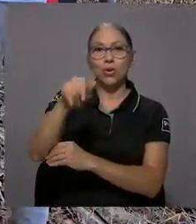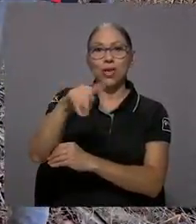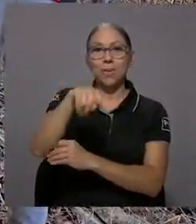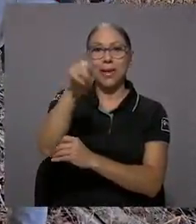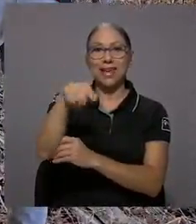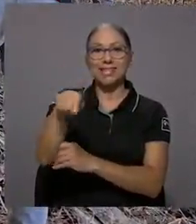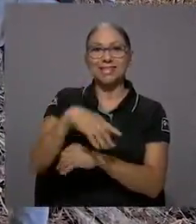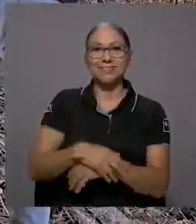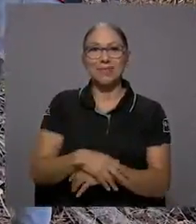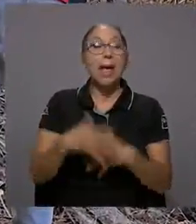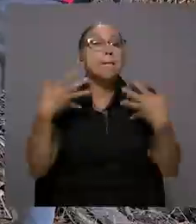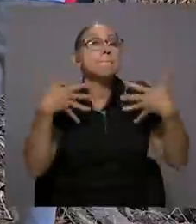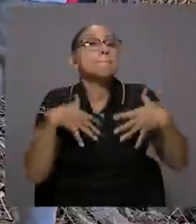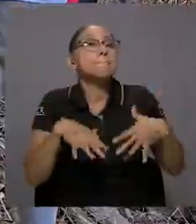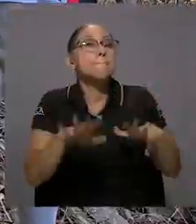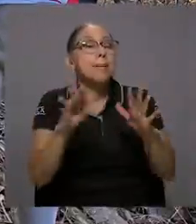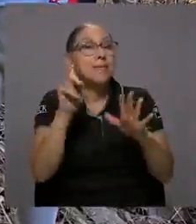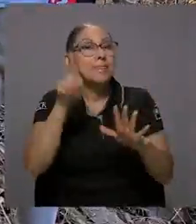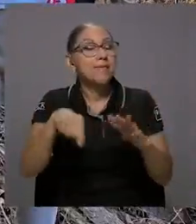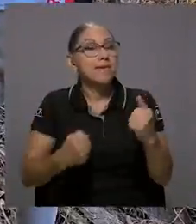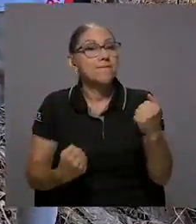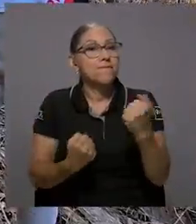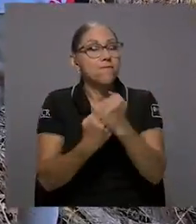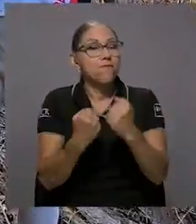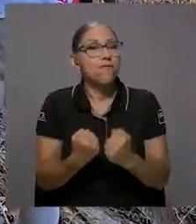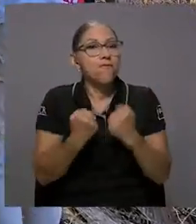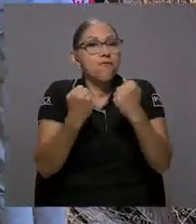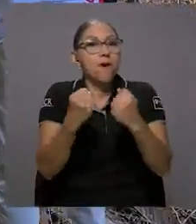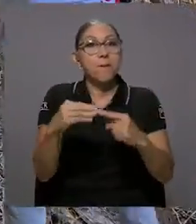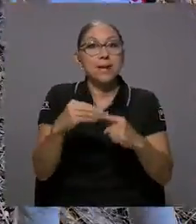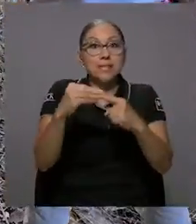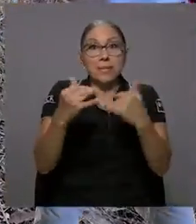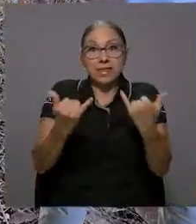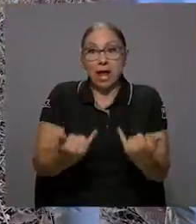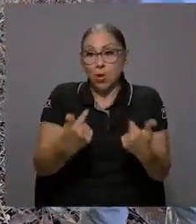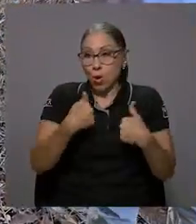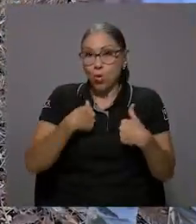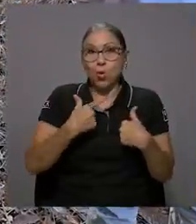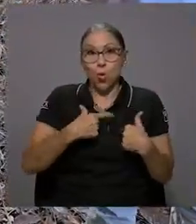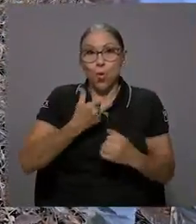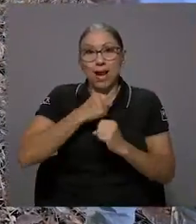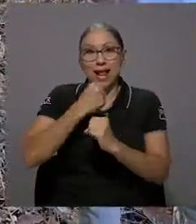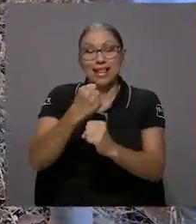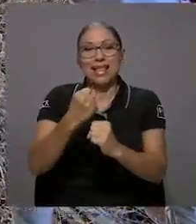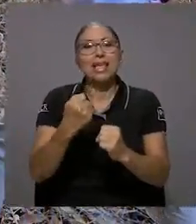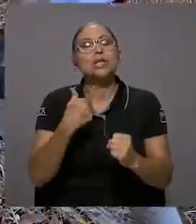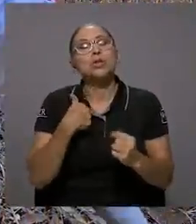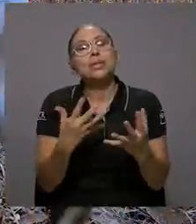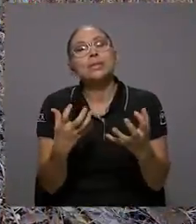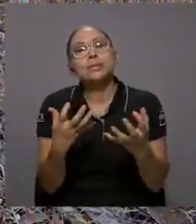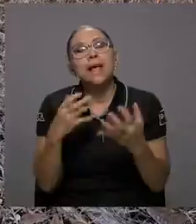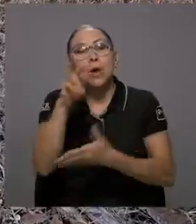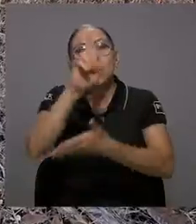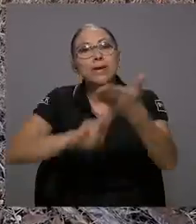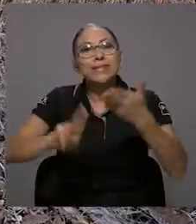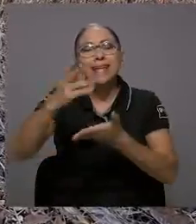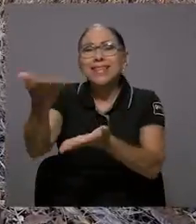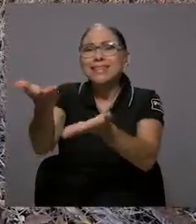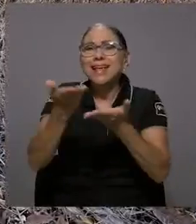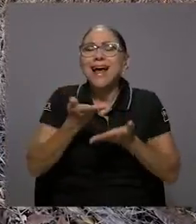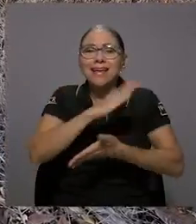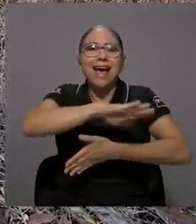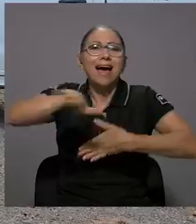recientemente creado Cantón de Puerto Jiménez. Más bien hay que fortalecerlo, principalmente ahora uno como